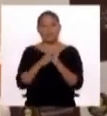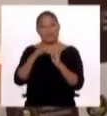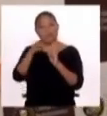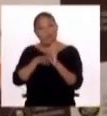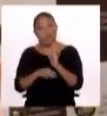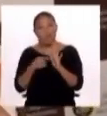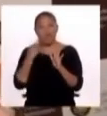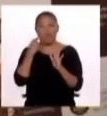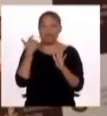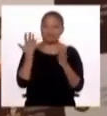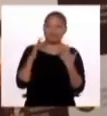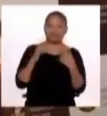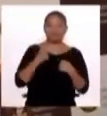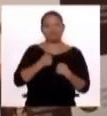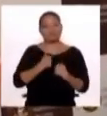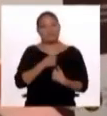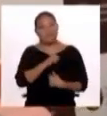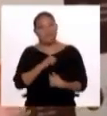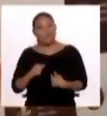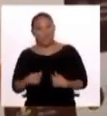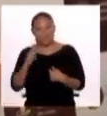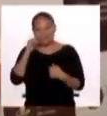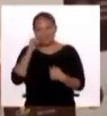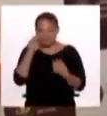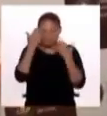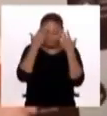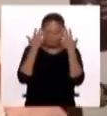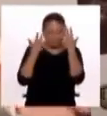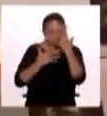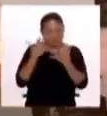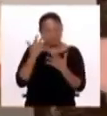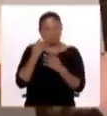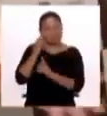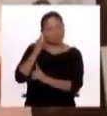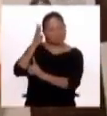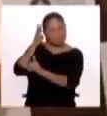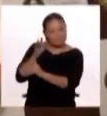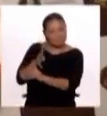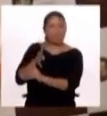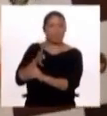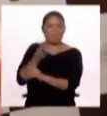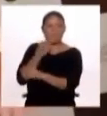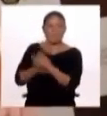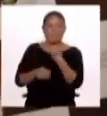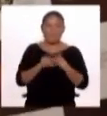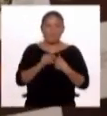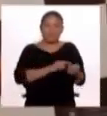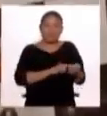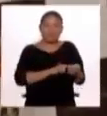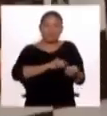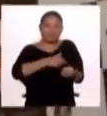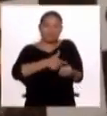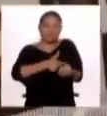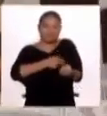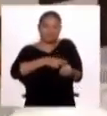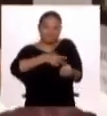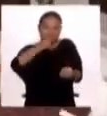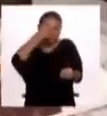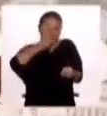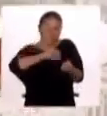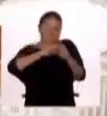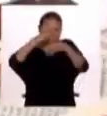situación de riesgo y por ello es muy necesario no solamente hacer un tamizaje de hemoglobina en el centro de salud, sino por otro lado también